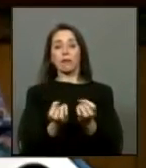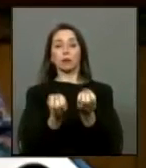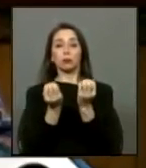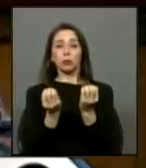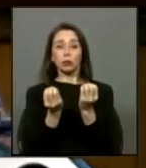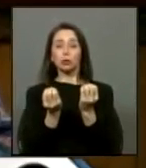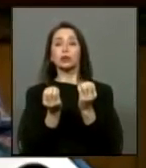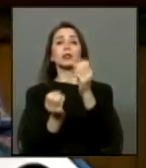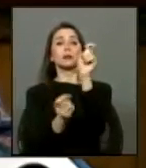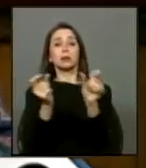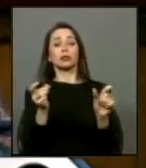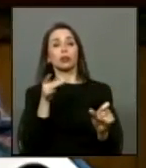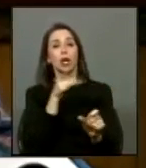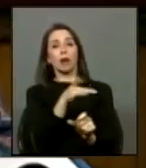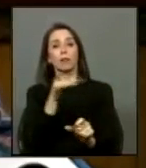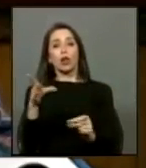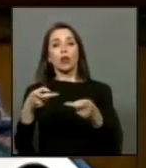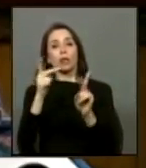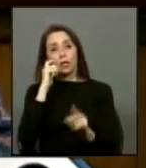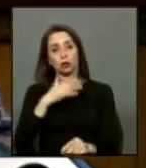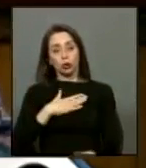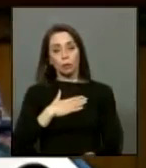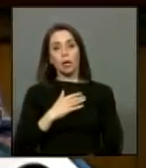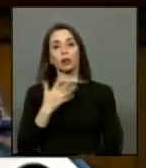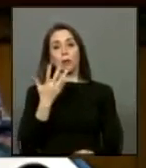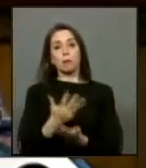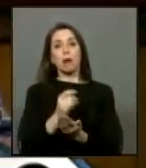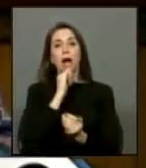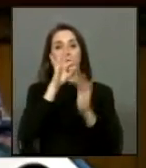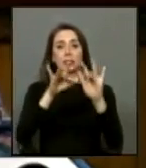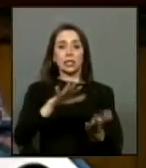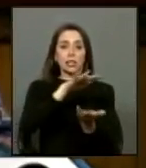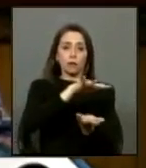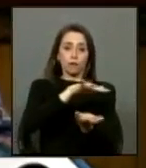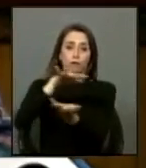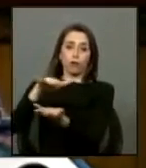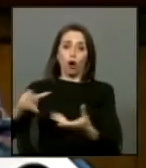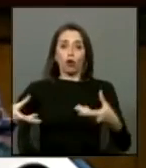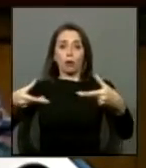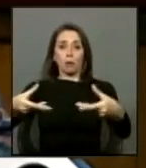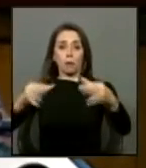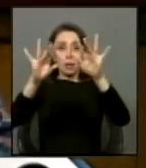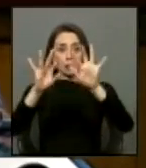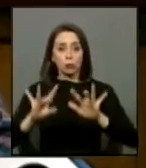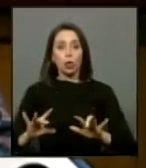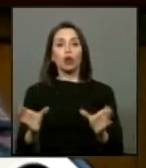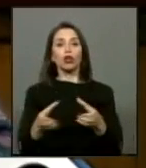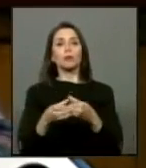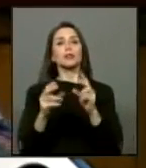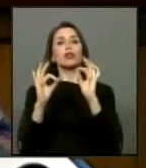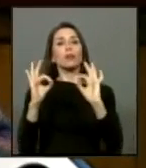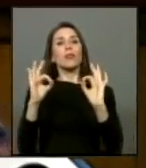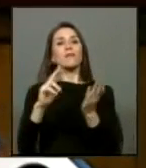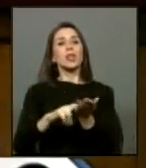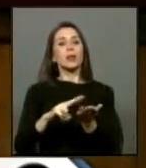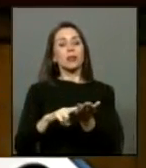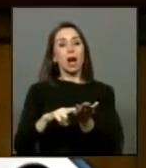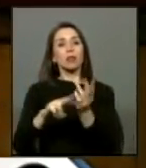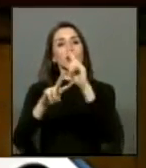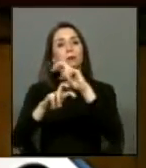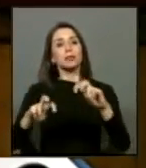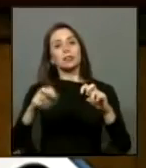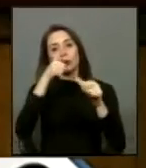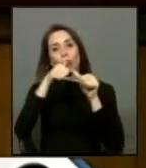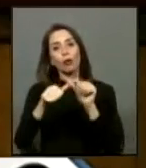violaciones a los derechos humanos, como lo han atestiguado sendos informes de las comisiones de verdad que se han creado para investigar los hechos ocurridos en ese periodo.